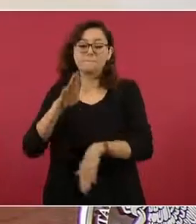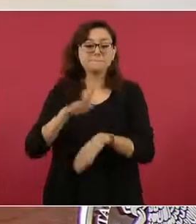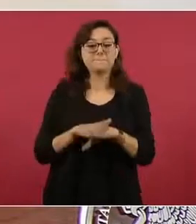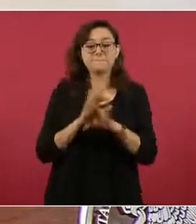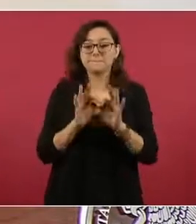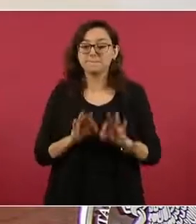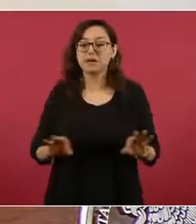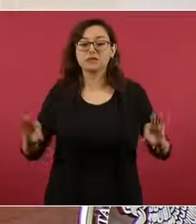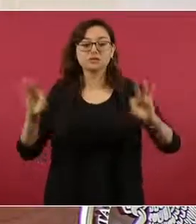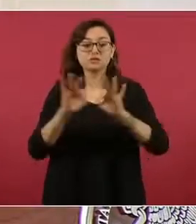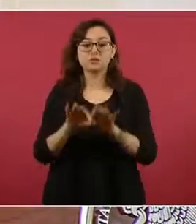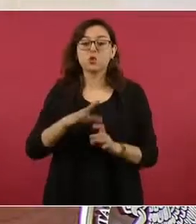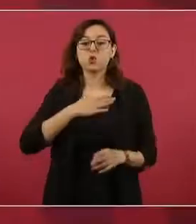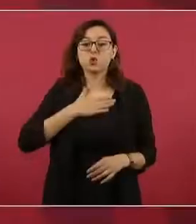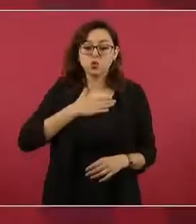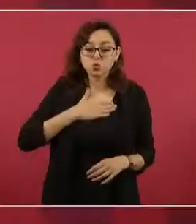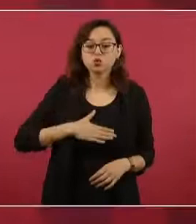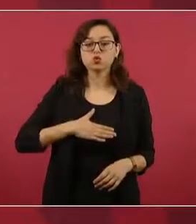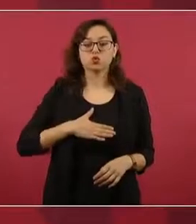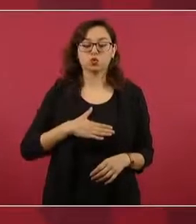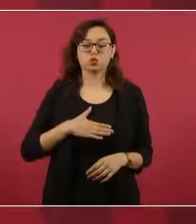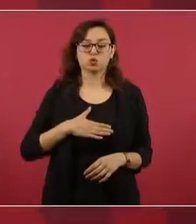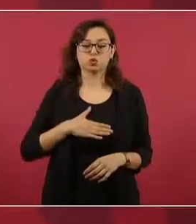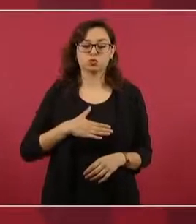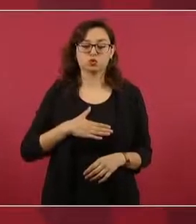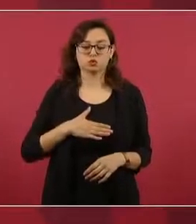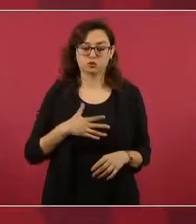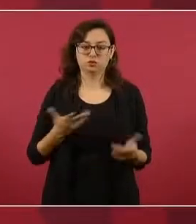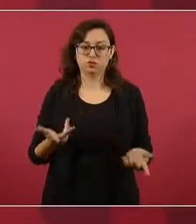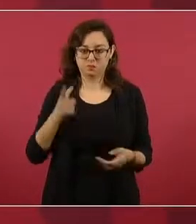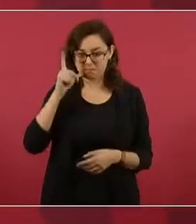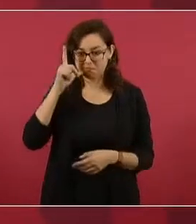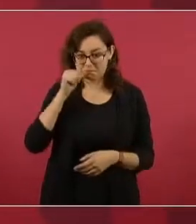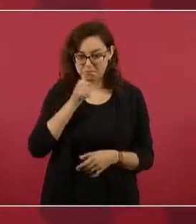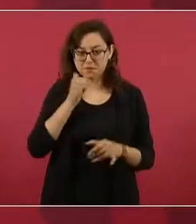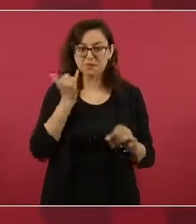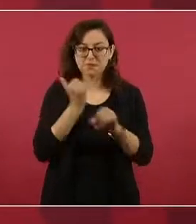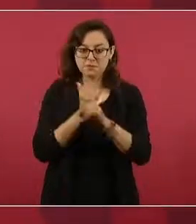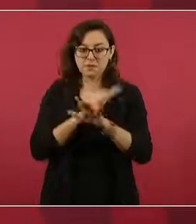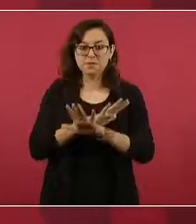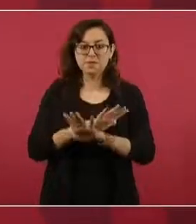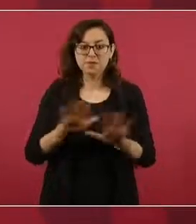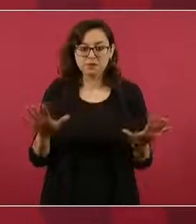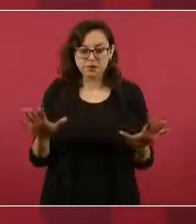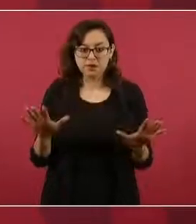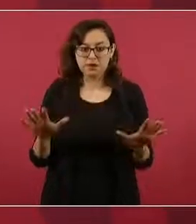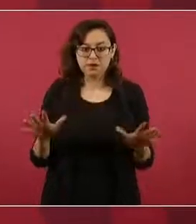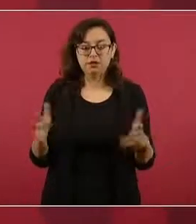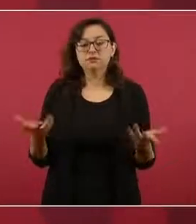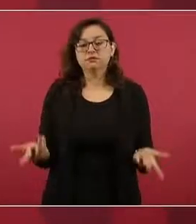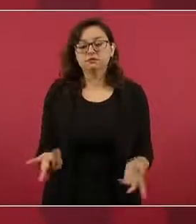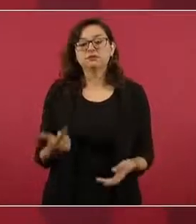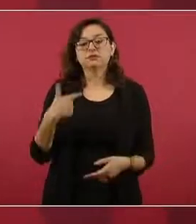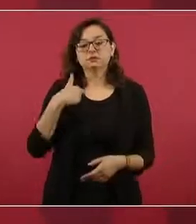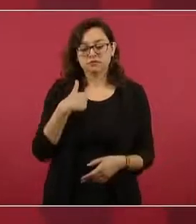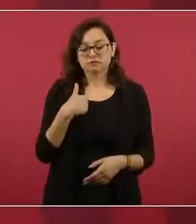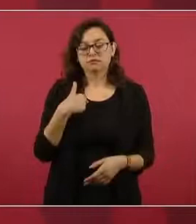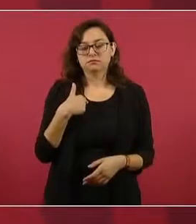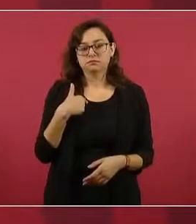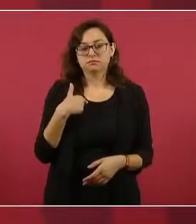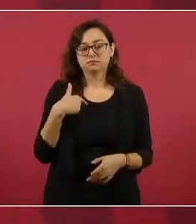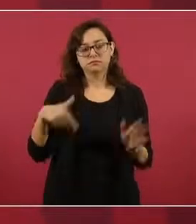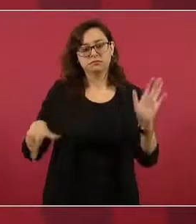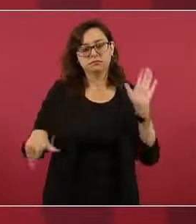haya impunidad. Entonces, mañana informamos, aun cuando vamos a estar en